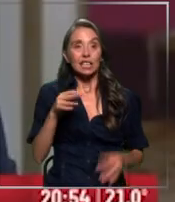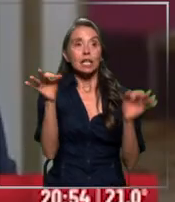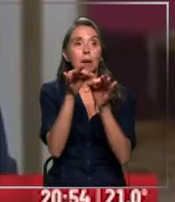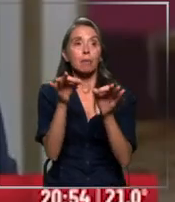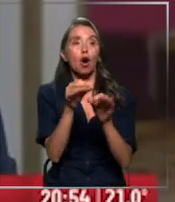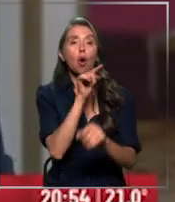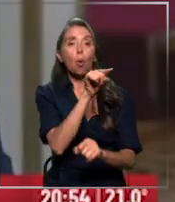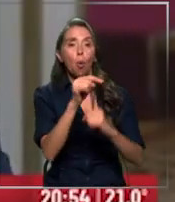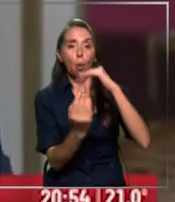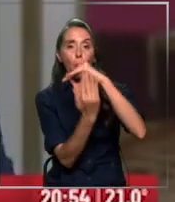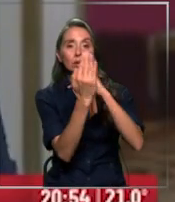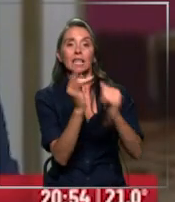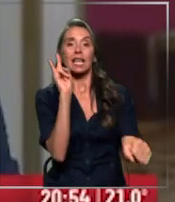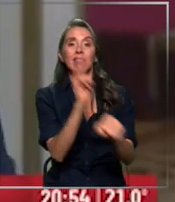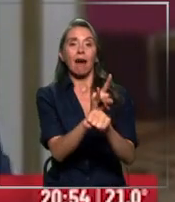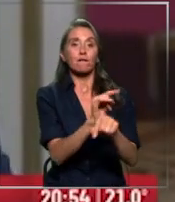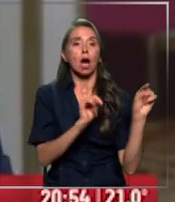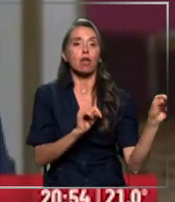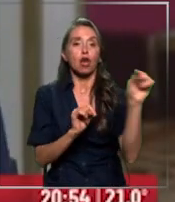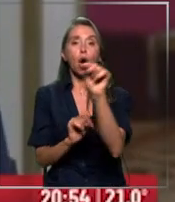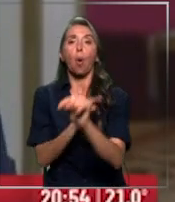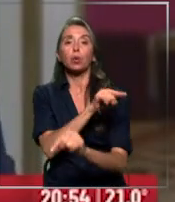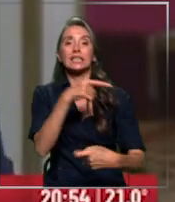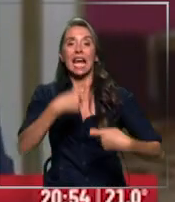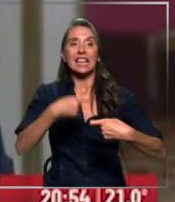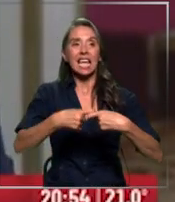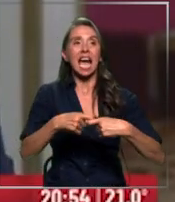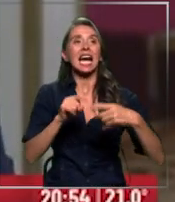estafador serial, negador.